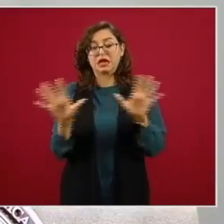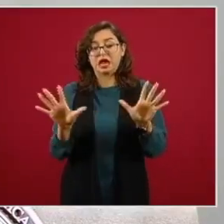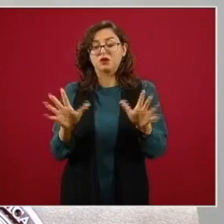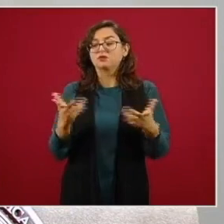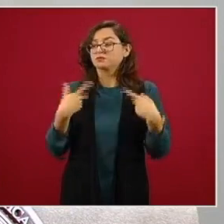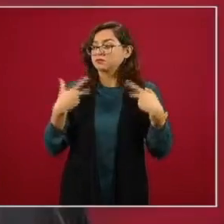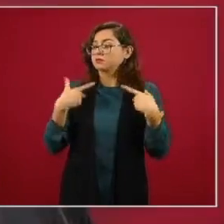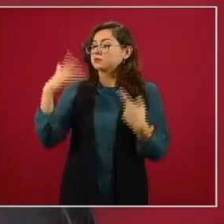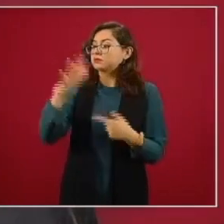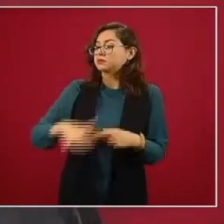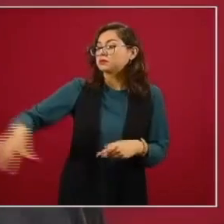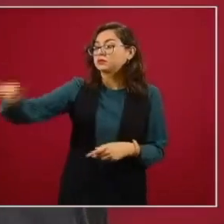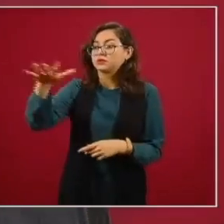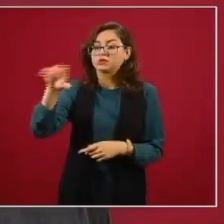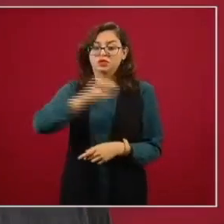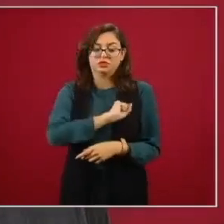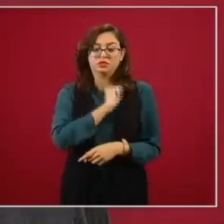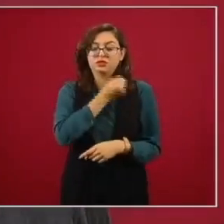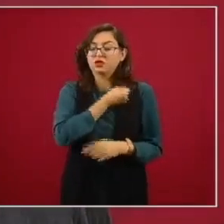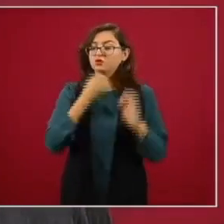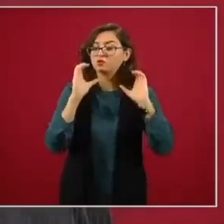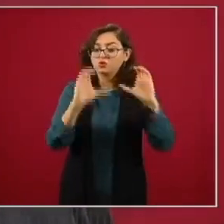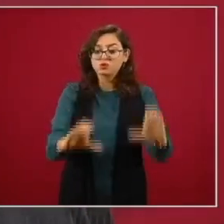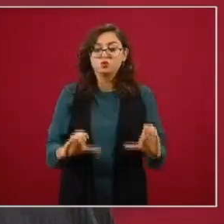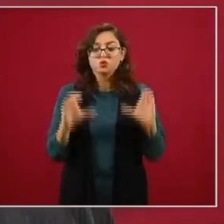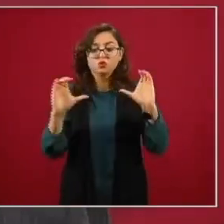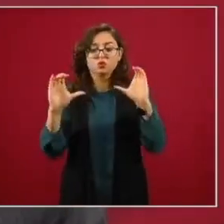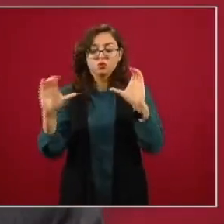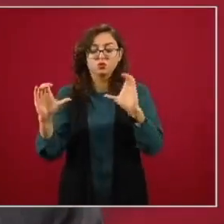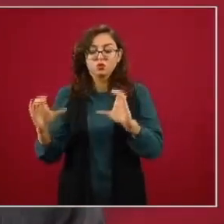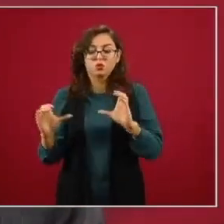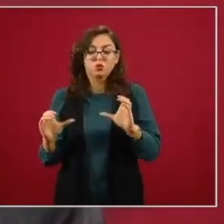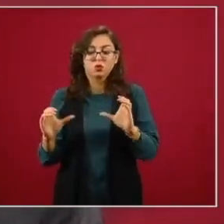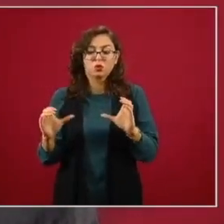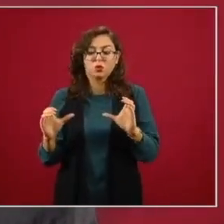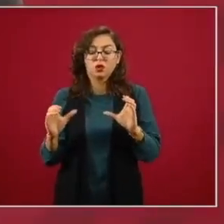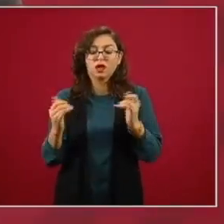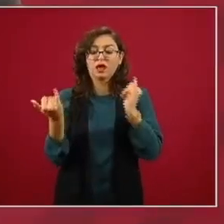del pueblo y al mismo tiempo este